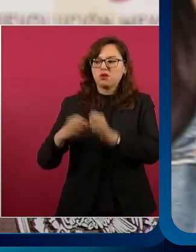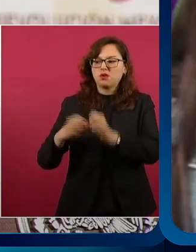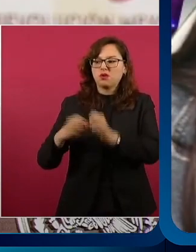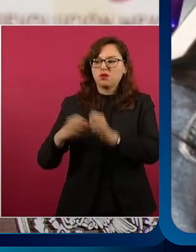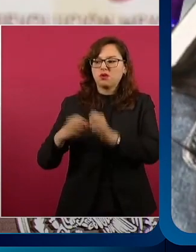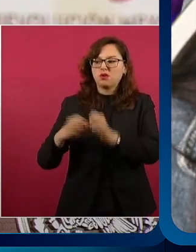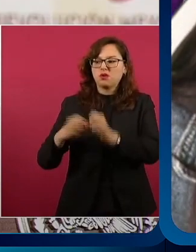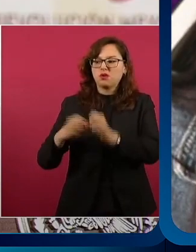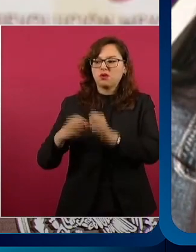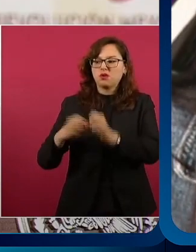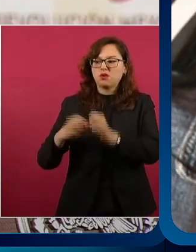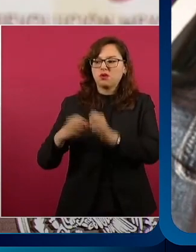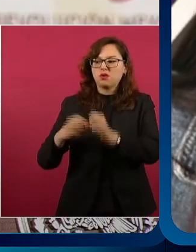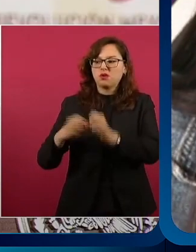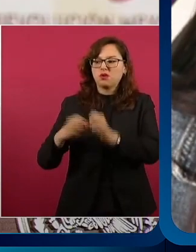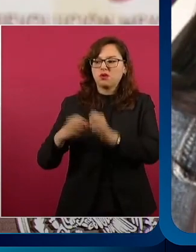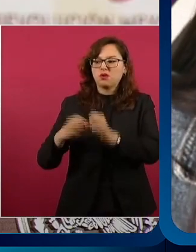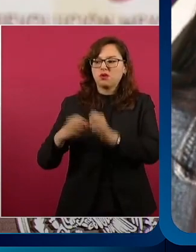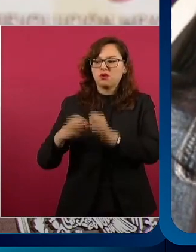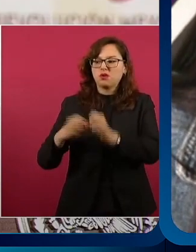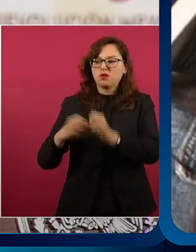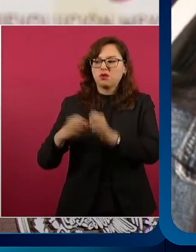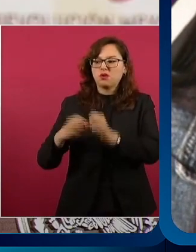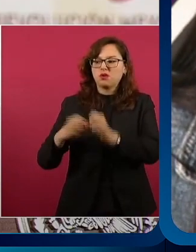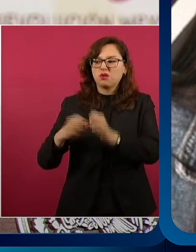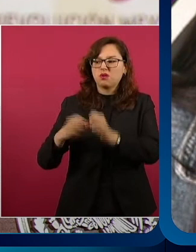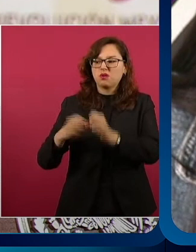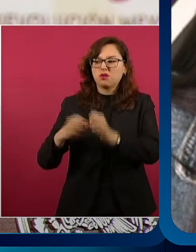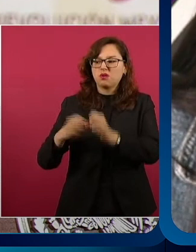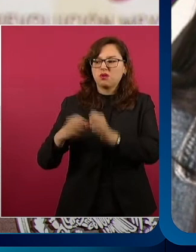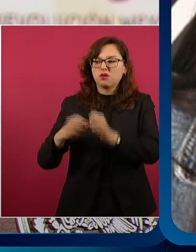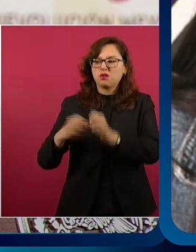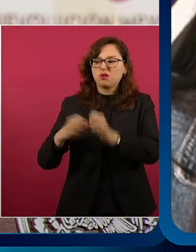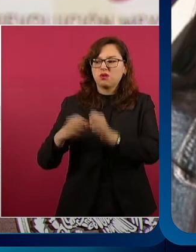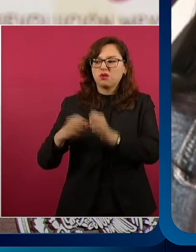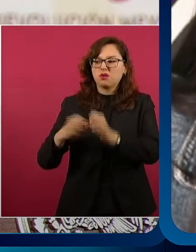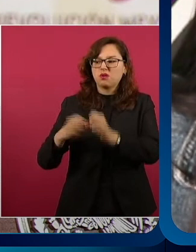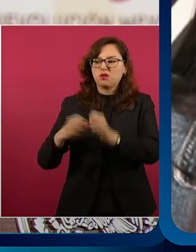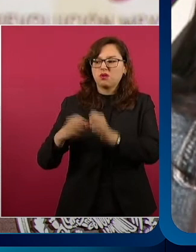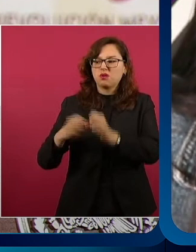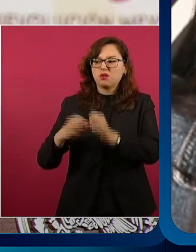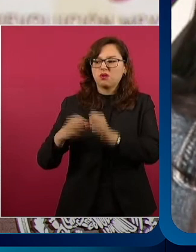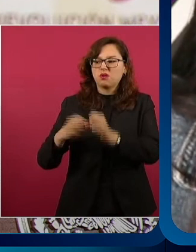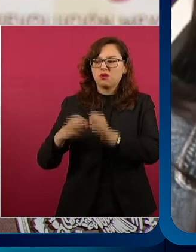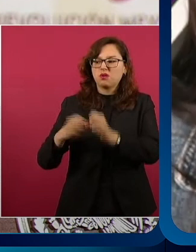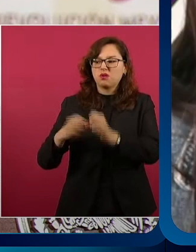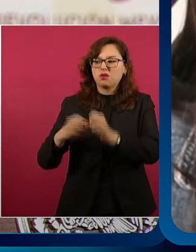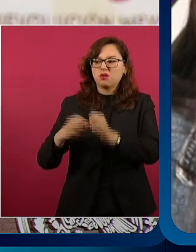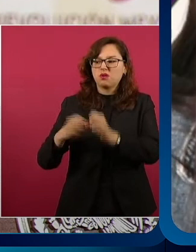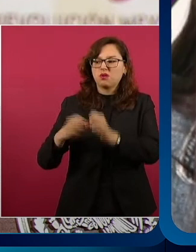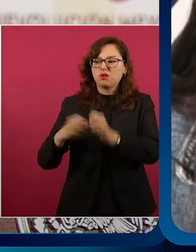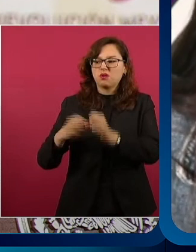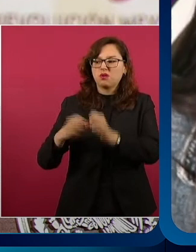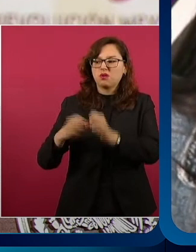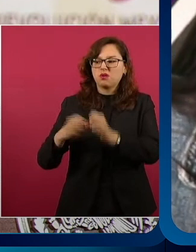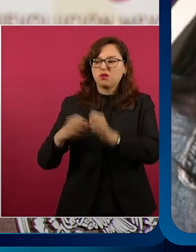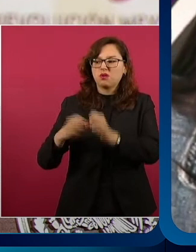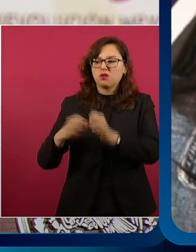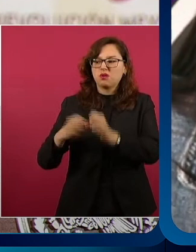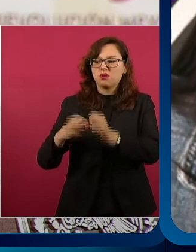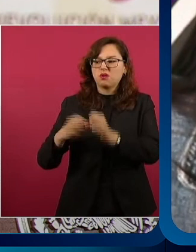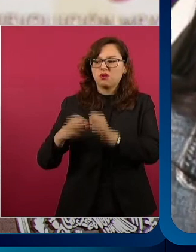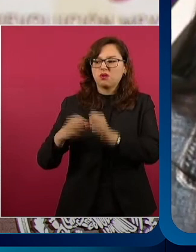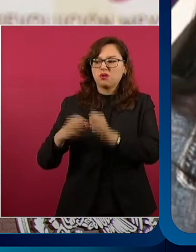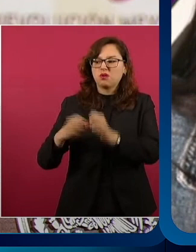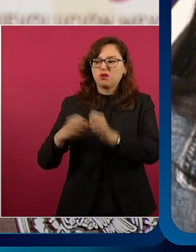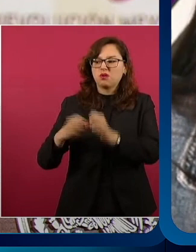Bueno, pues esta fue la respuesta del presidente. Obviamente dijo que habrá investigación. El gobierno federal ya apoyó con 2 mil millones de pesos, pero ahora la pregunta es